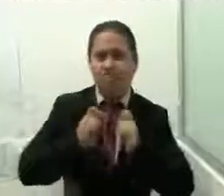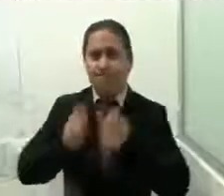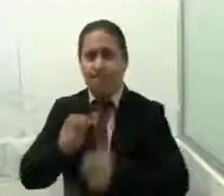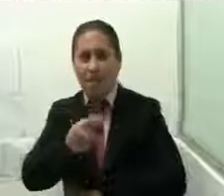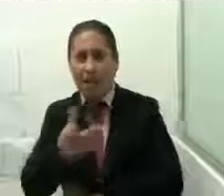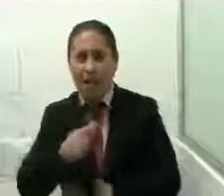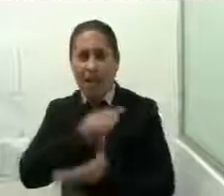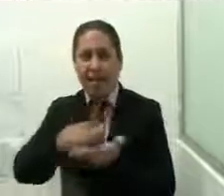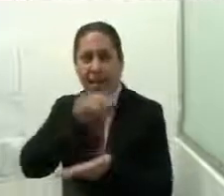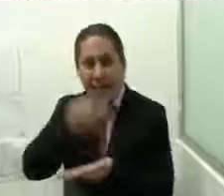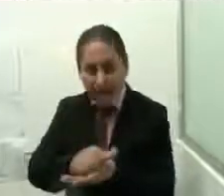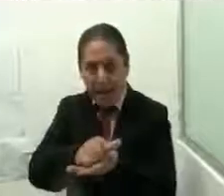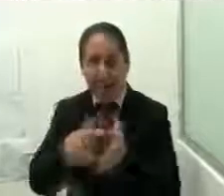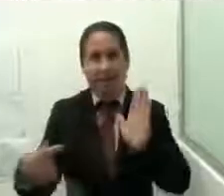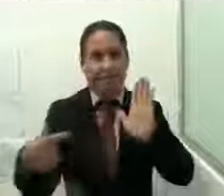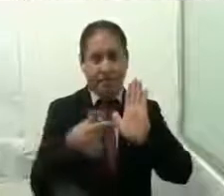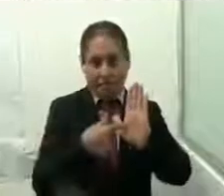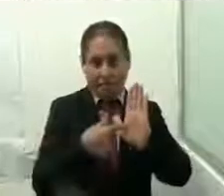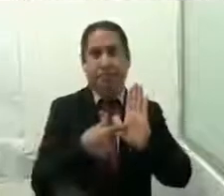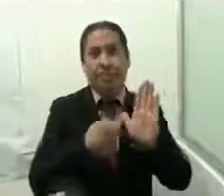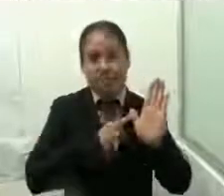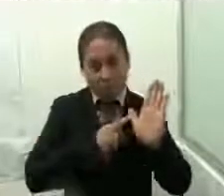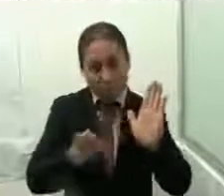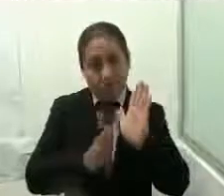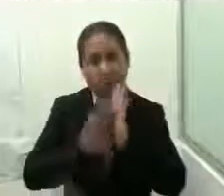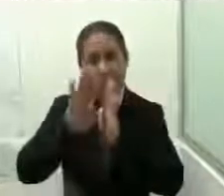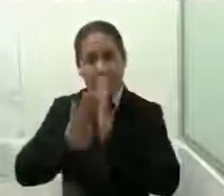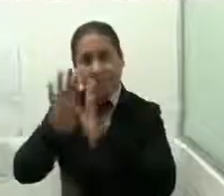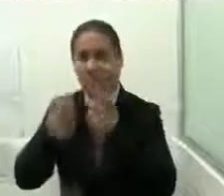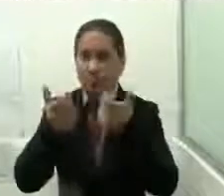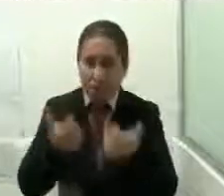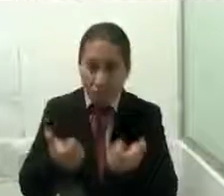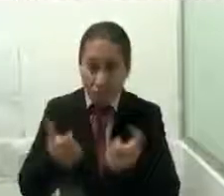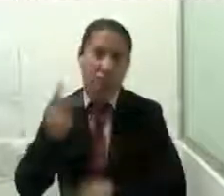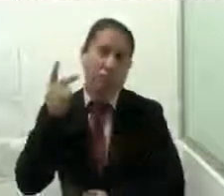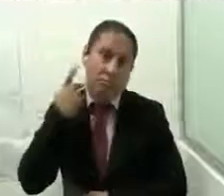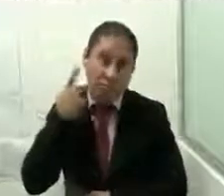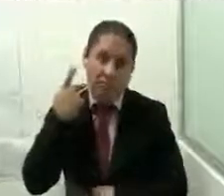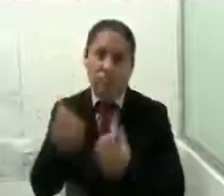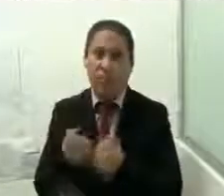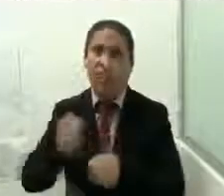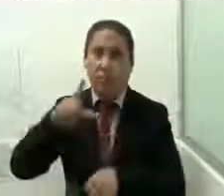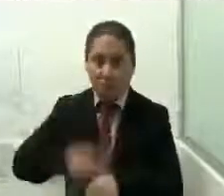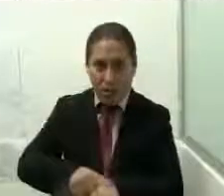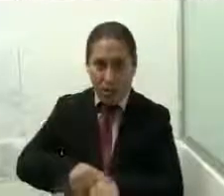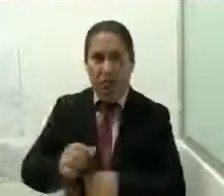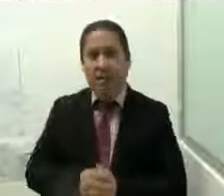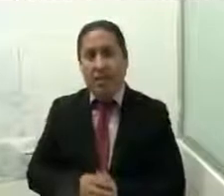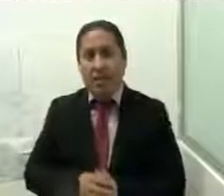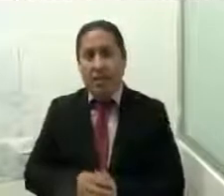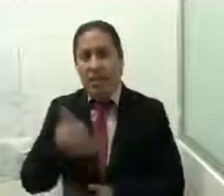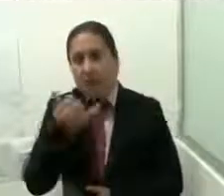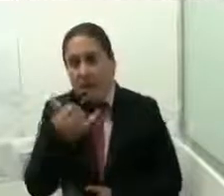que vayan destinadas a la mejoría económica política social y también